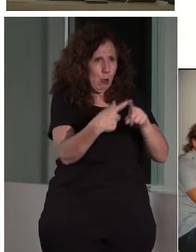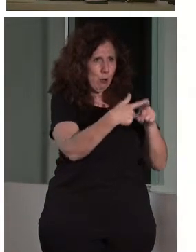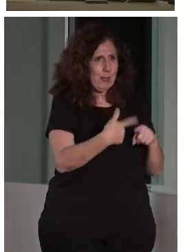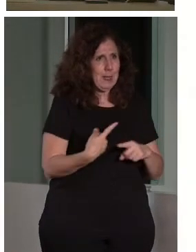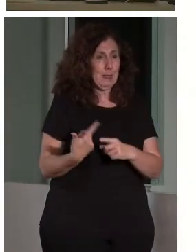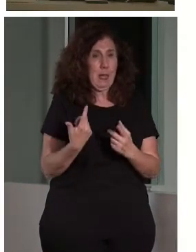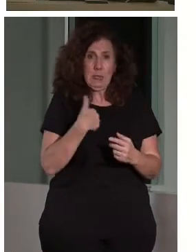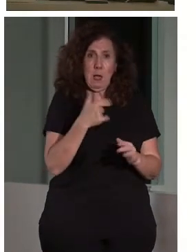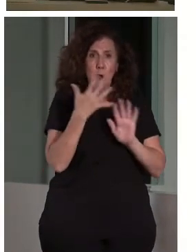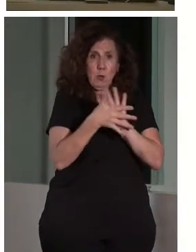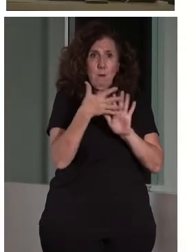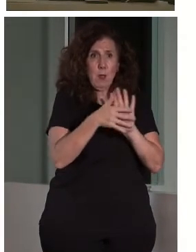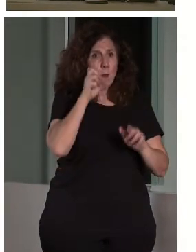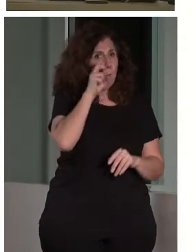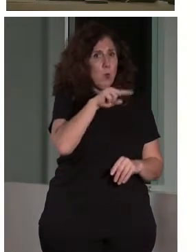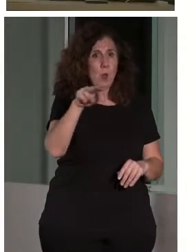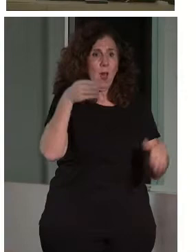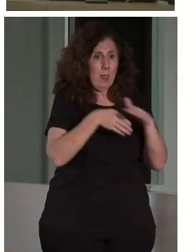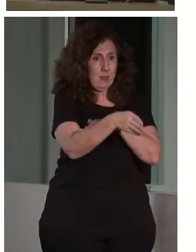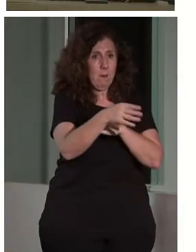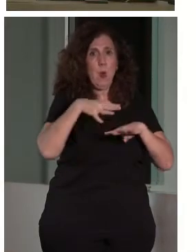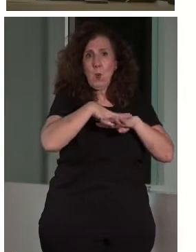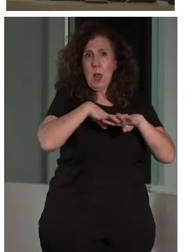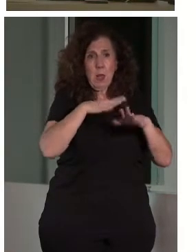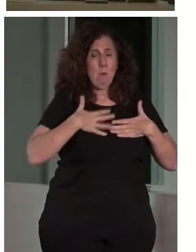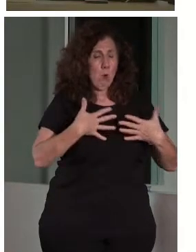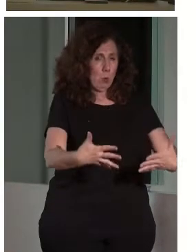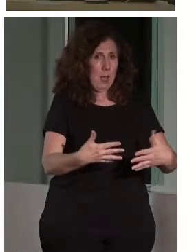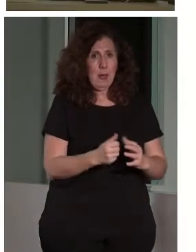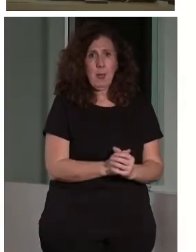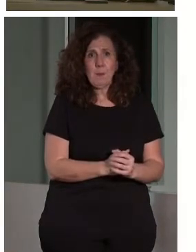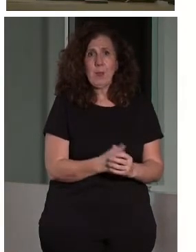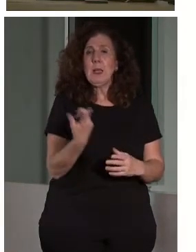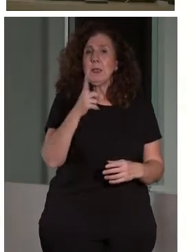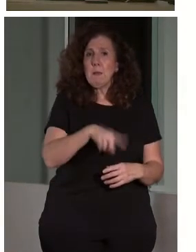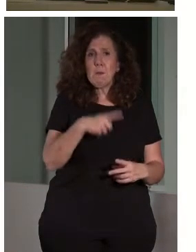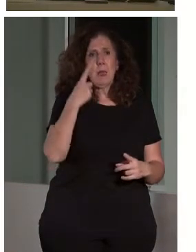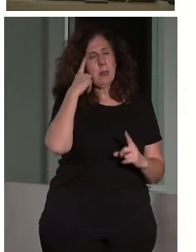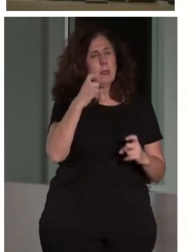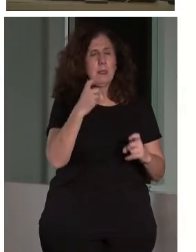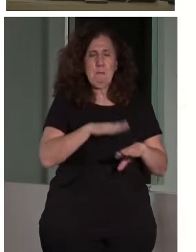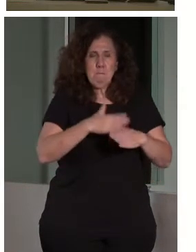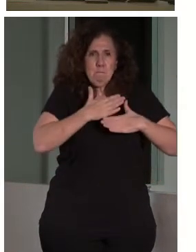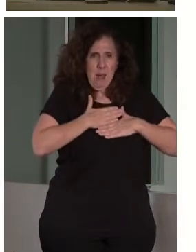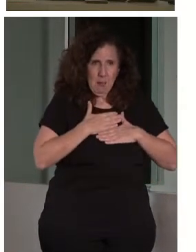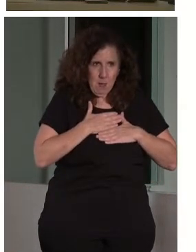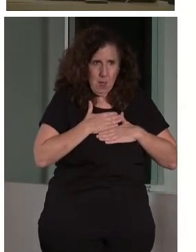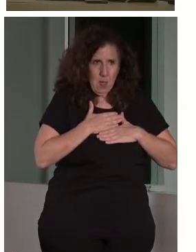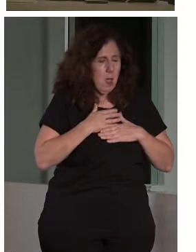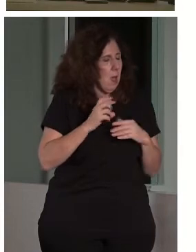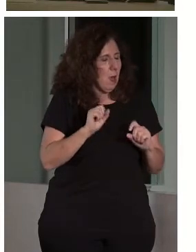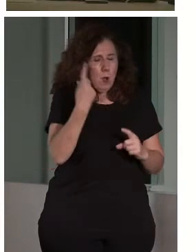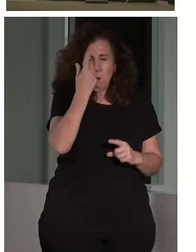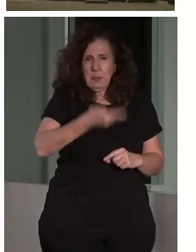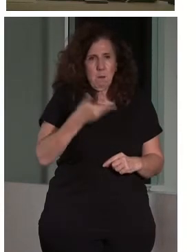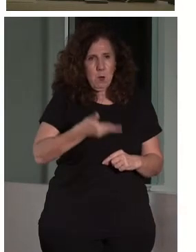valenciana de museos accesibles. Y, por último, quiero insistir en esto y lo he dejado para el final. Para mí, la clave de la comunicación